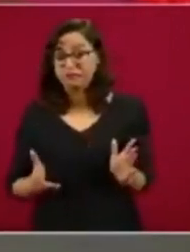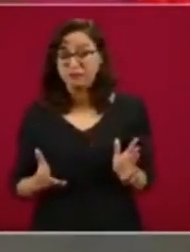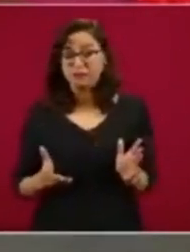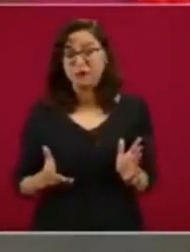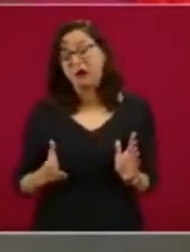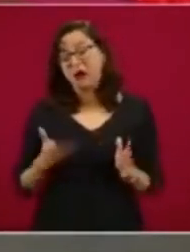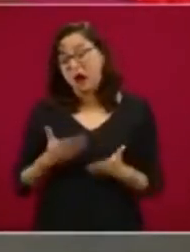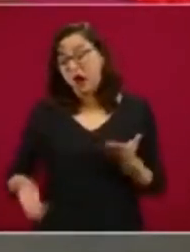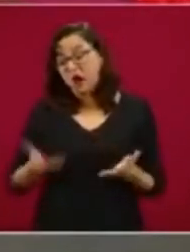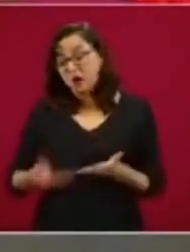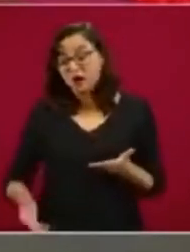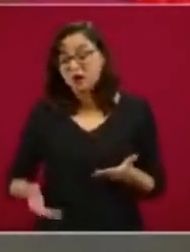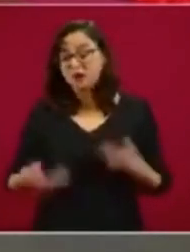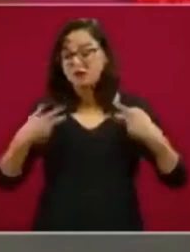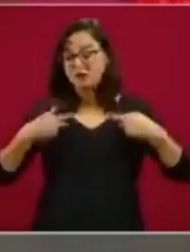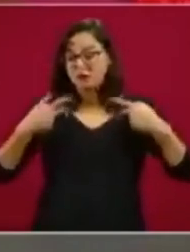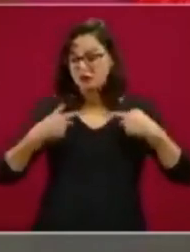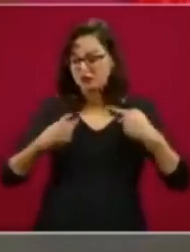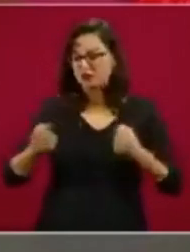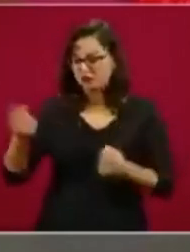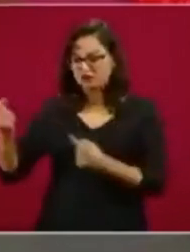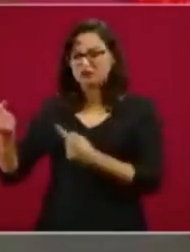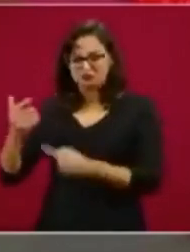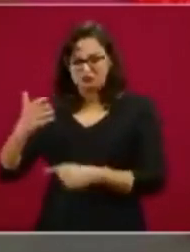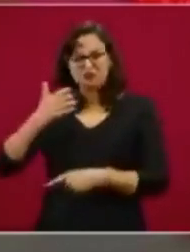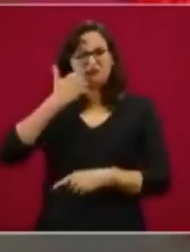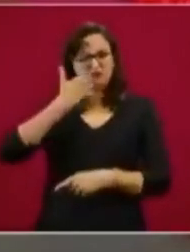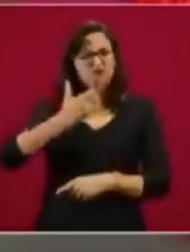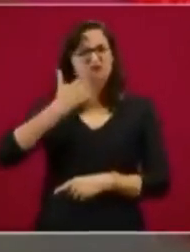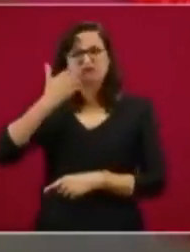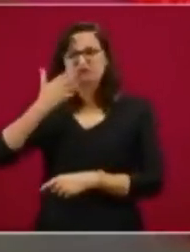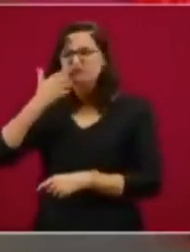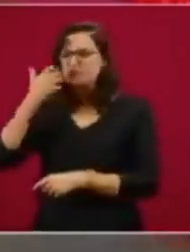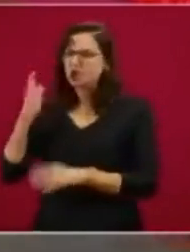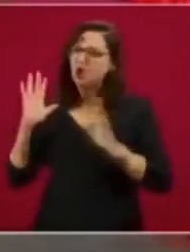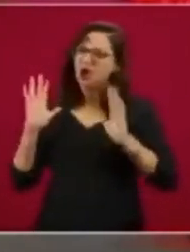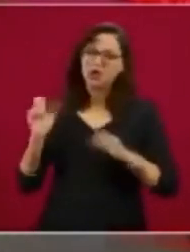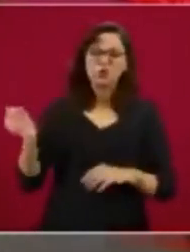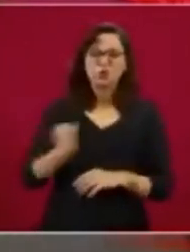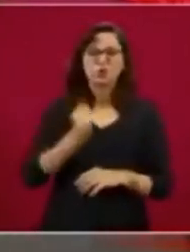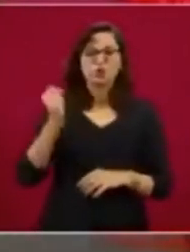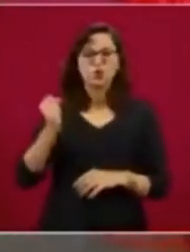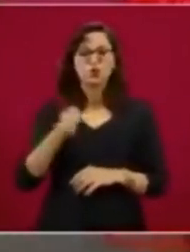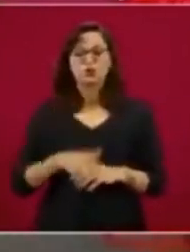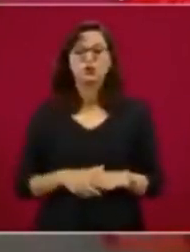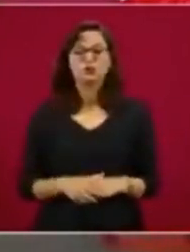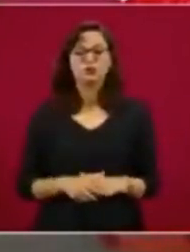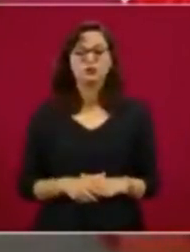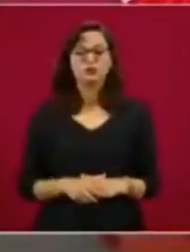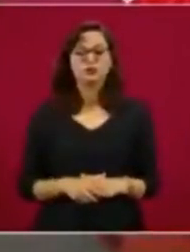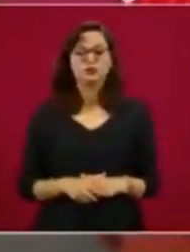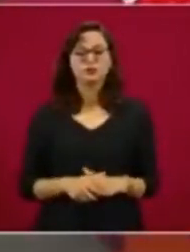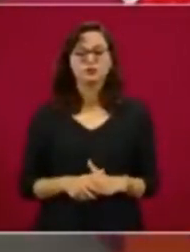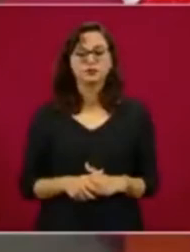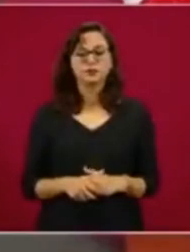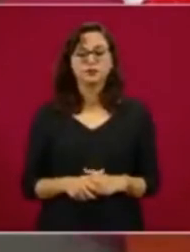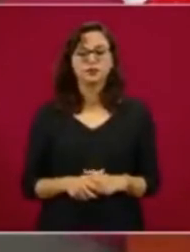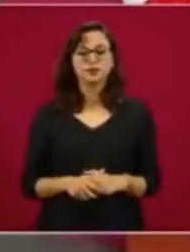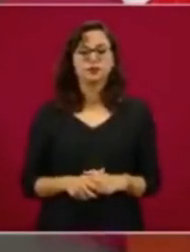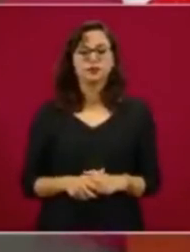quieren, le puse un correo a